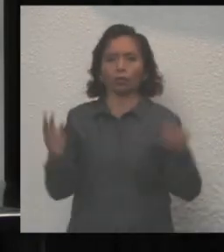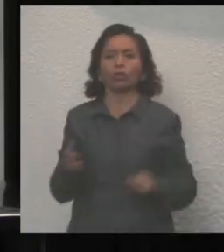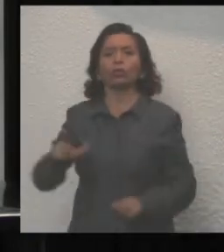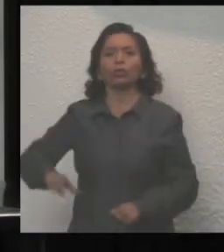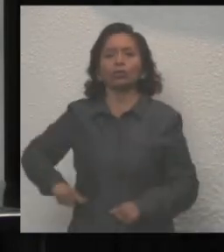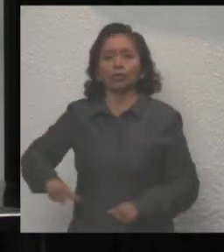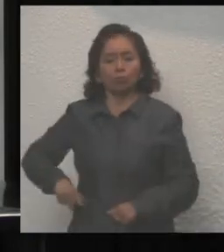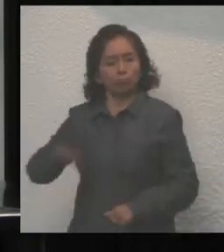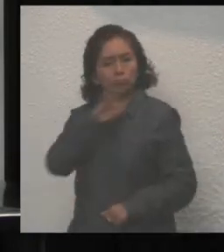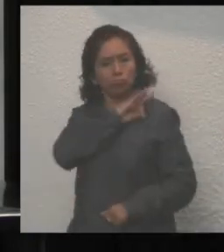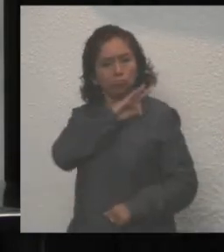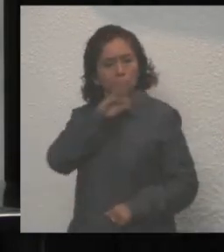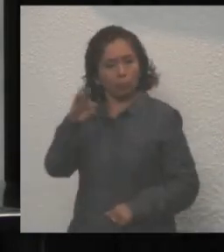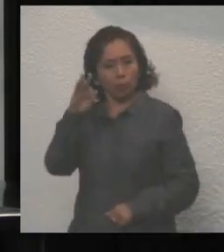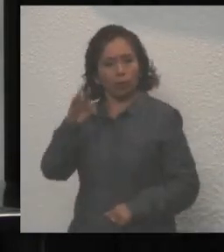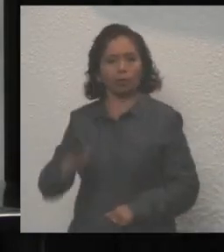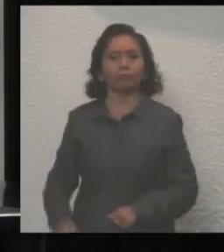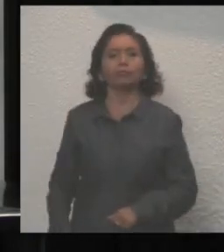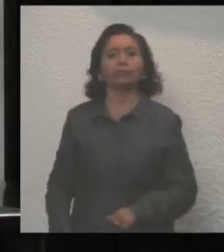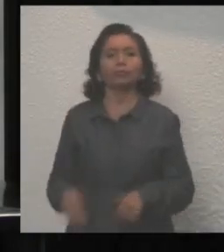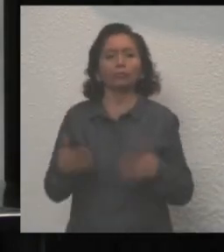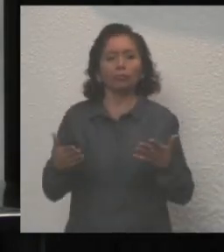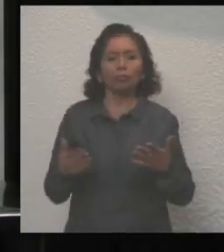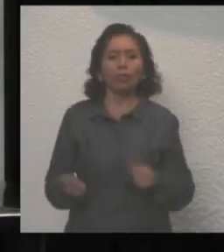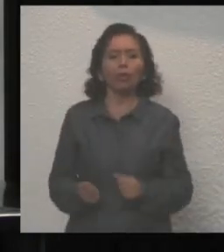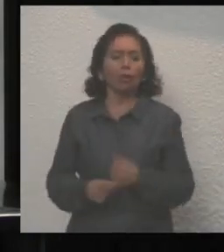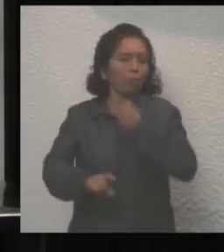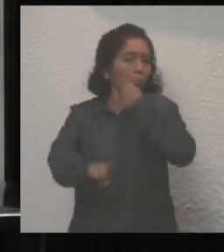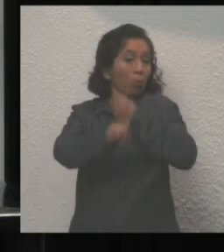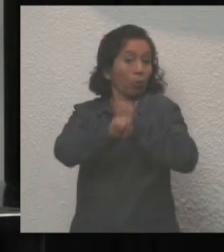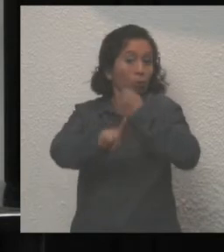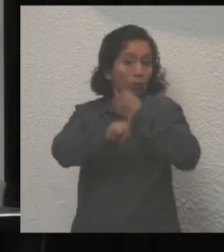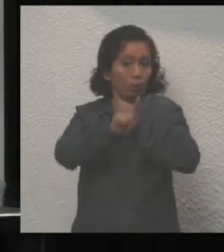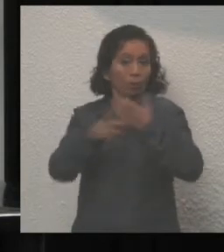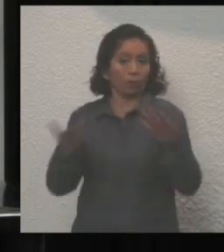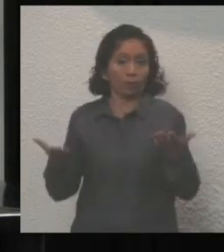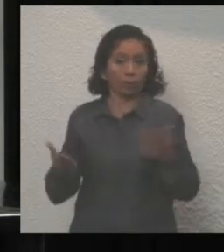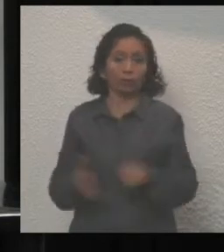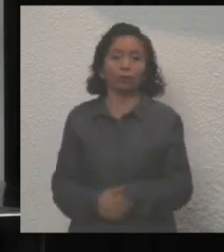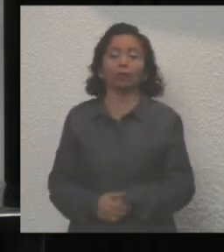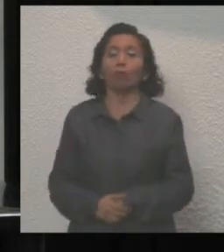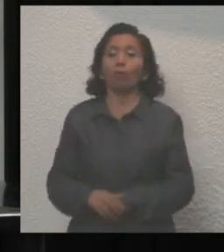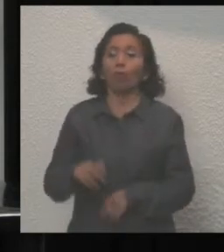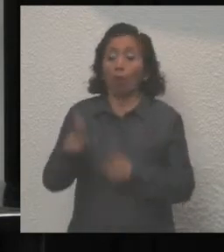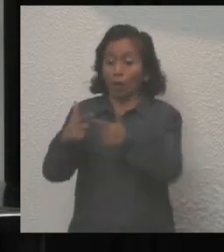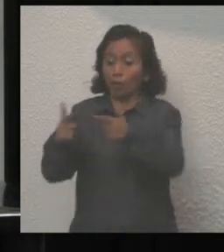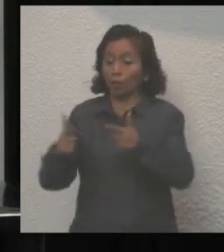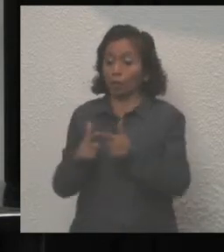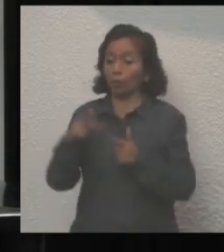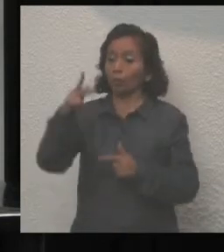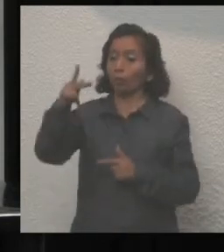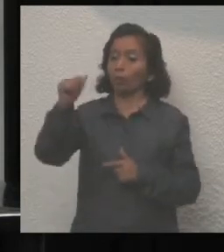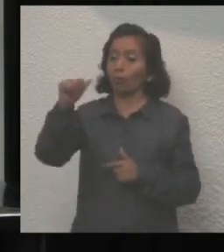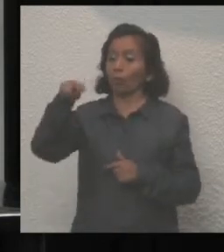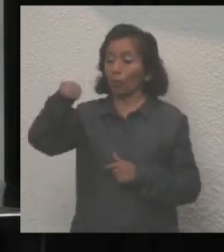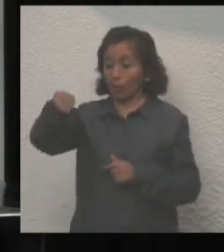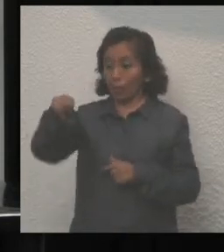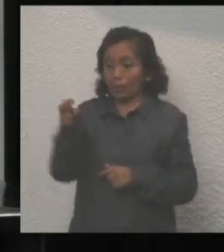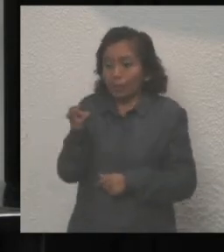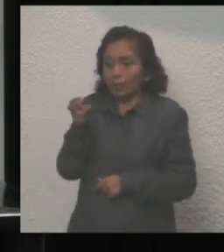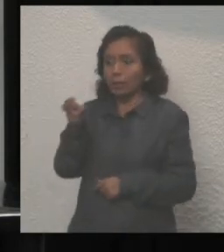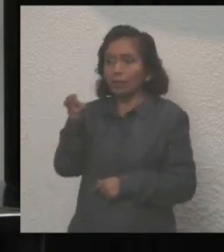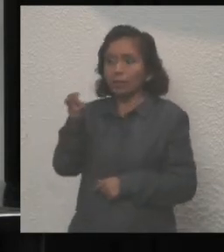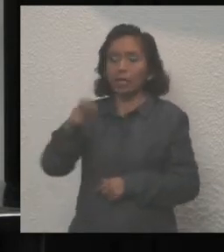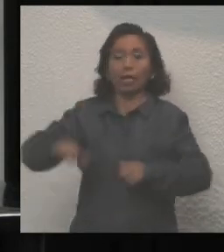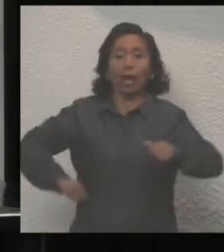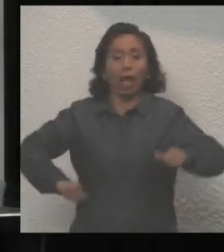gobernar en momentos de adversidad. Como Partido Acción Nacional creemos firmemente en que las